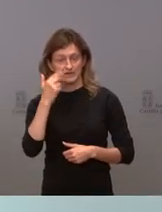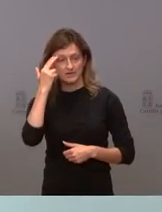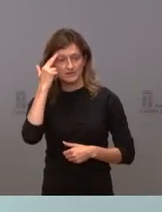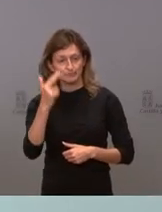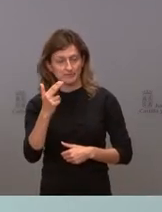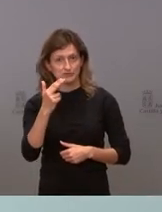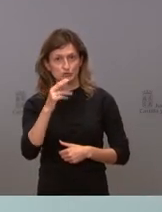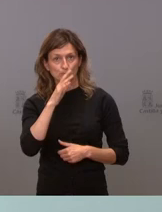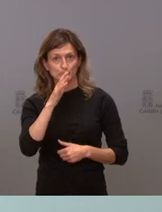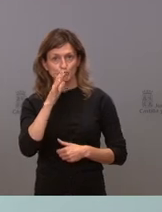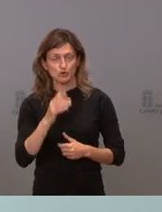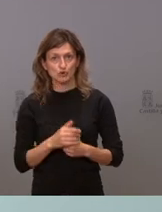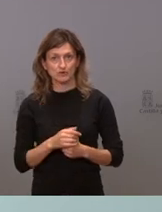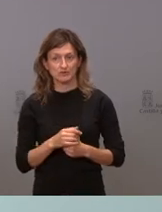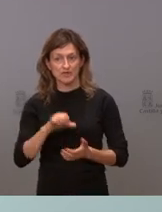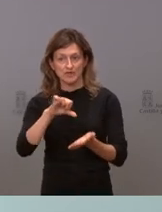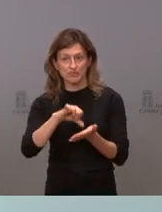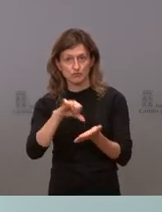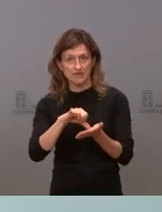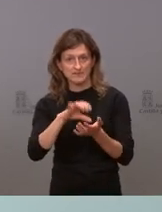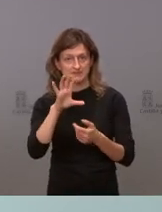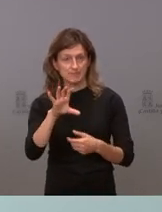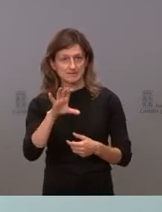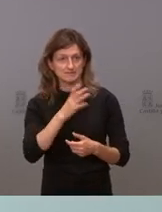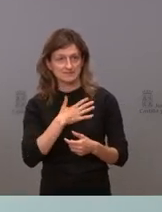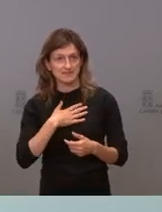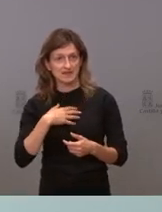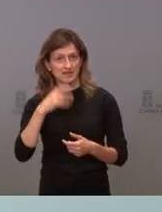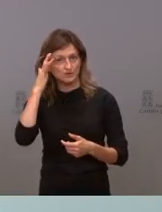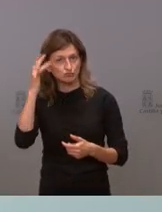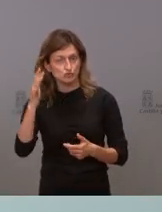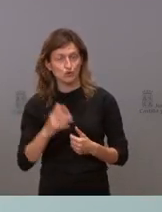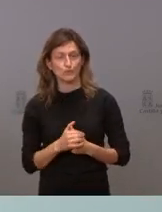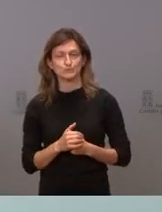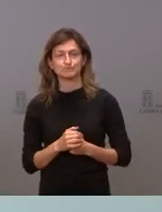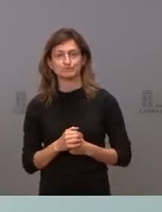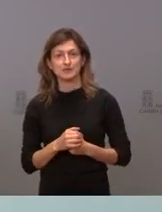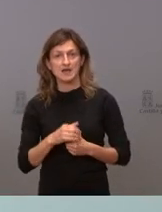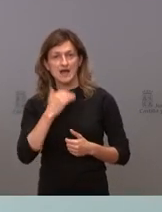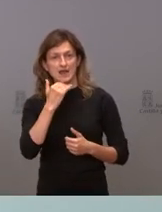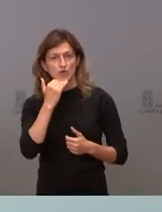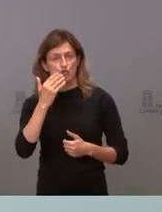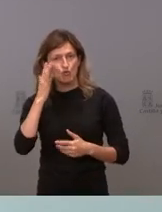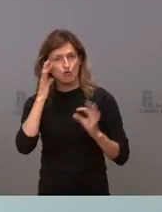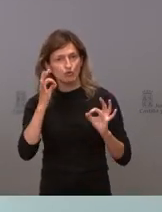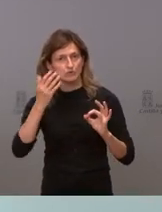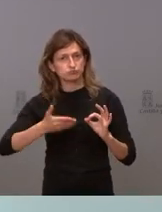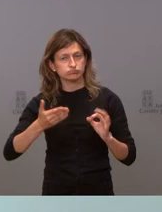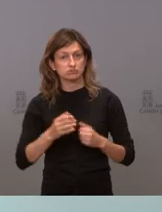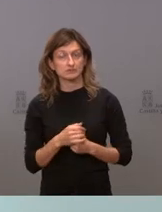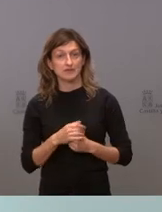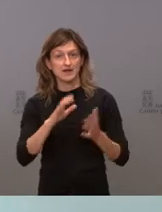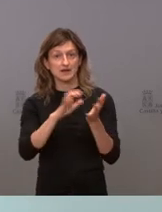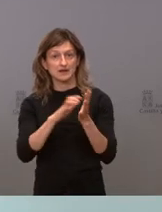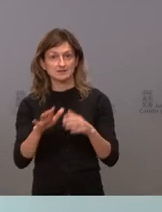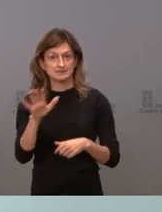aspiraciones que quieran tener todas las ciudades de este país hay algo que es claro y evidente Castilla